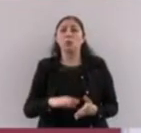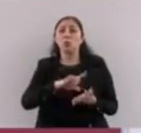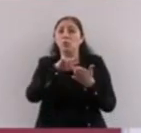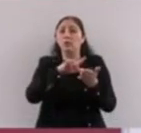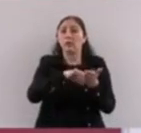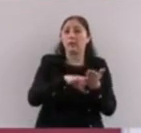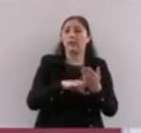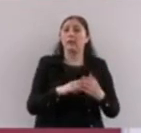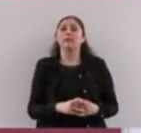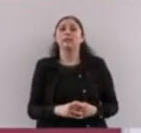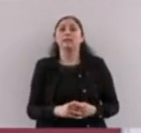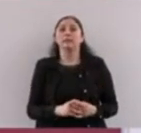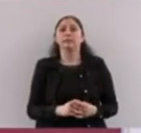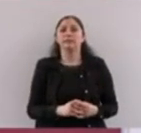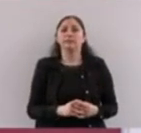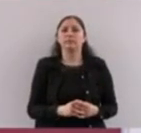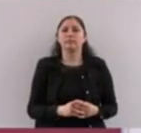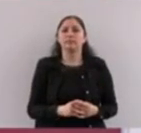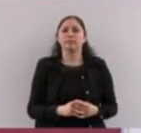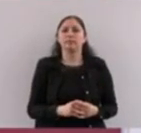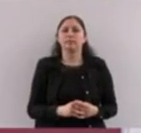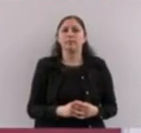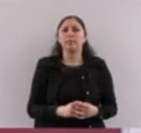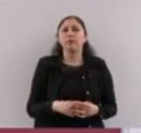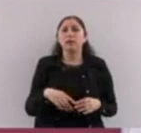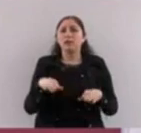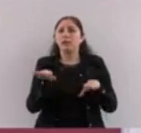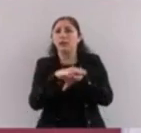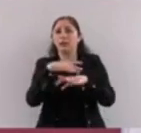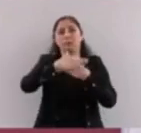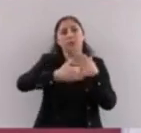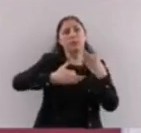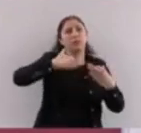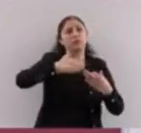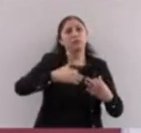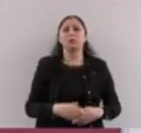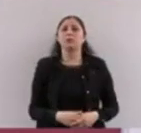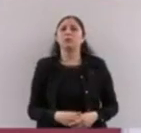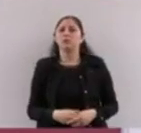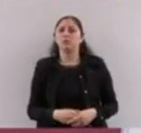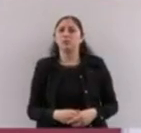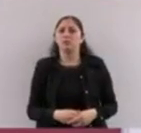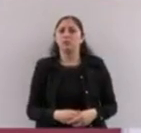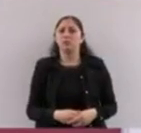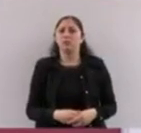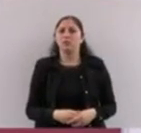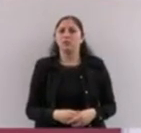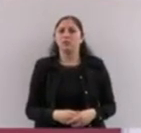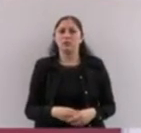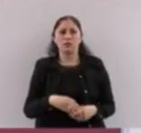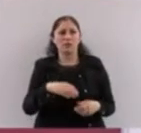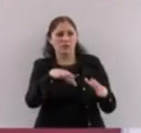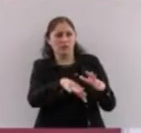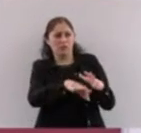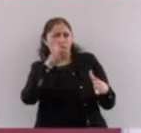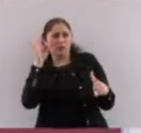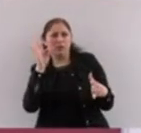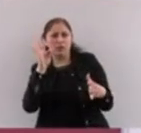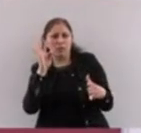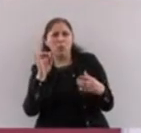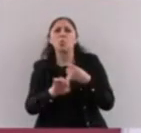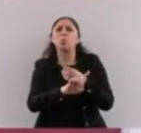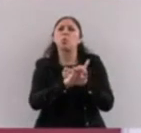y demás, pero vio que era un camino un poquito más tortuoso y él tiene una manera de resolver las cosas de manera